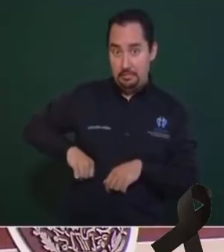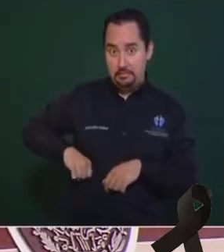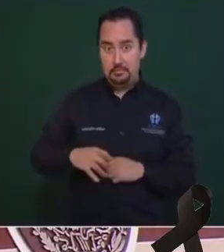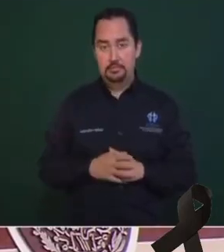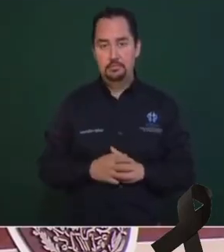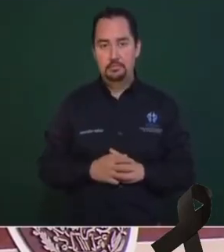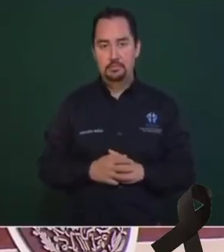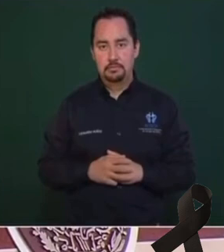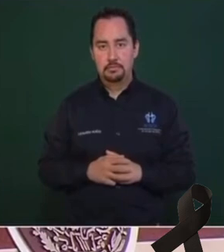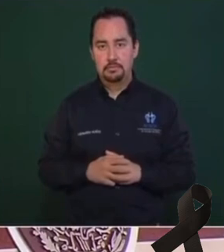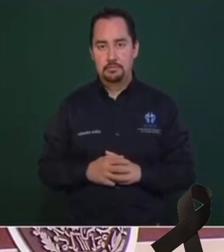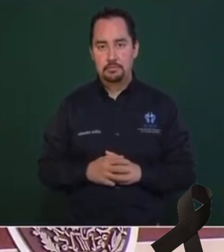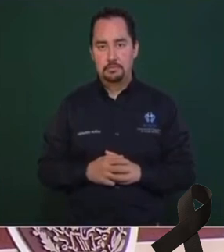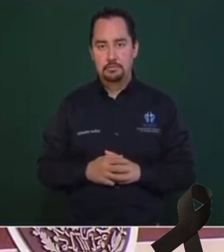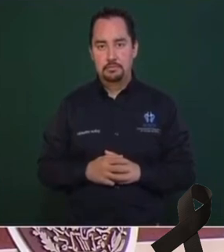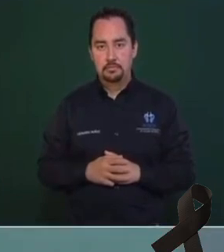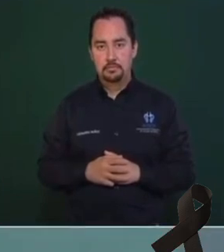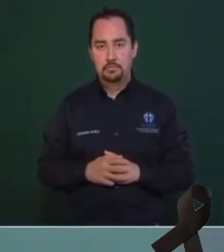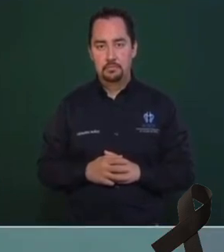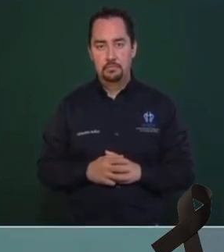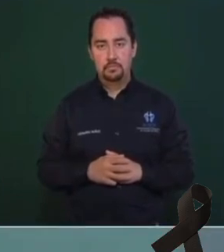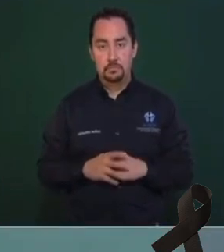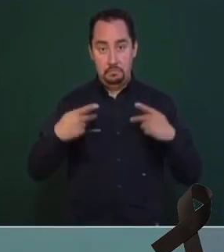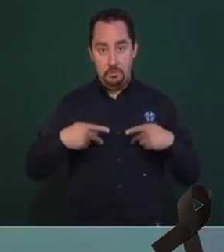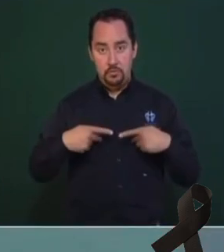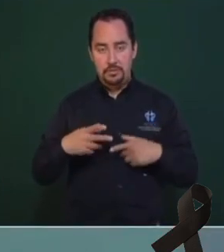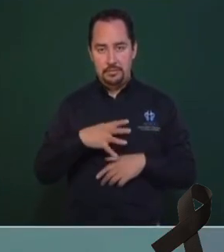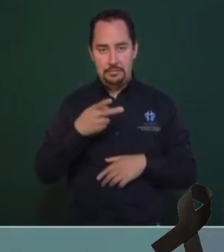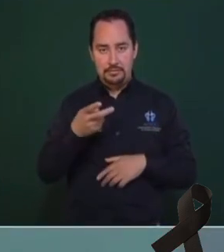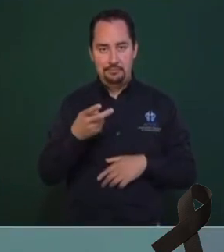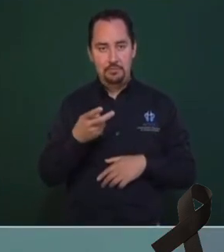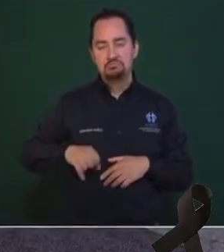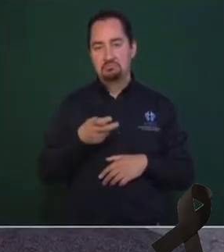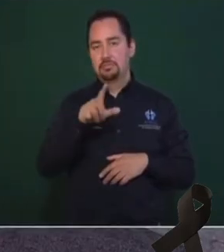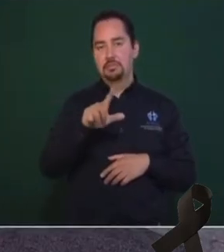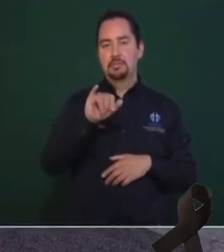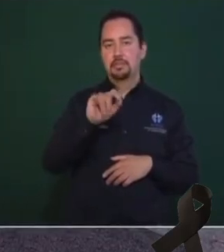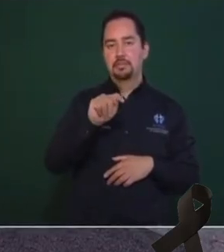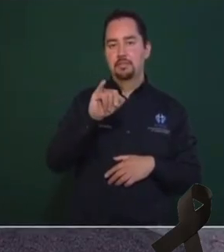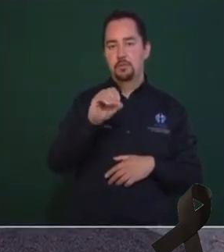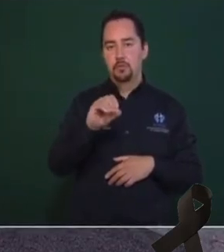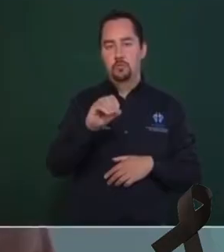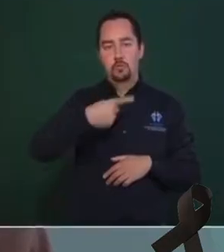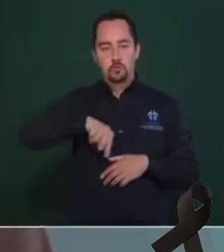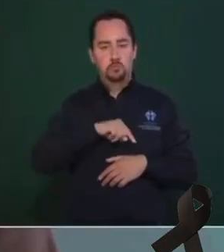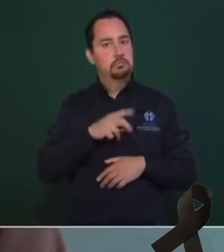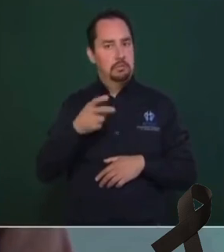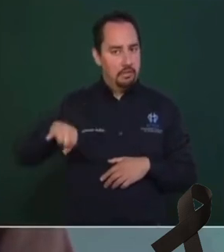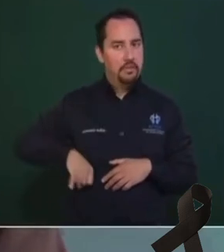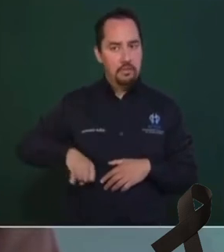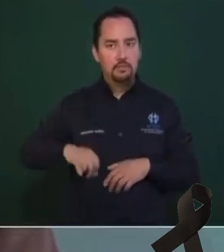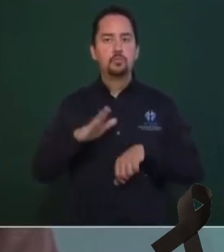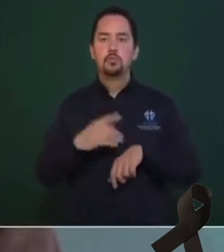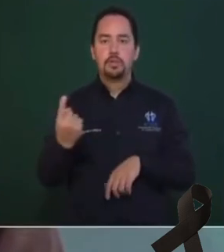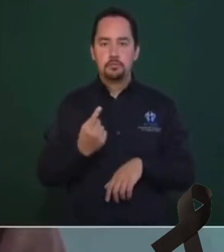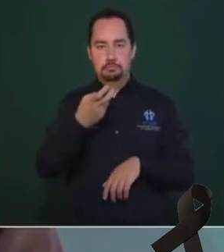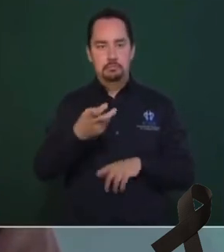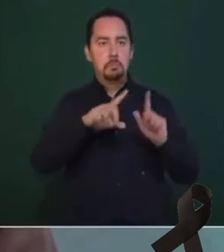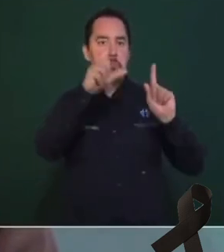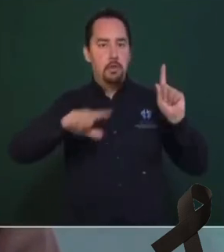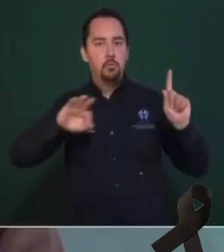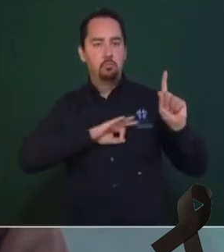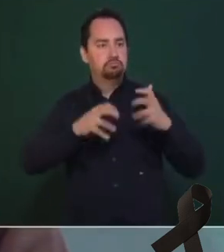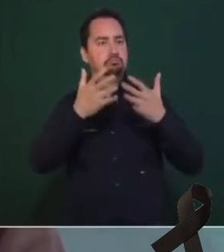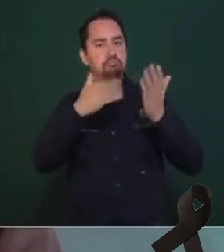a quienes se dedican al tráfico de influencia es lo del litio. Y a nosotros nos importa mucho porque eso es que permite que el país pueda